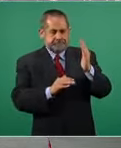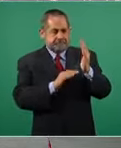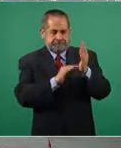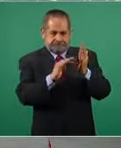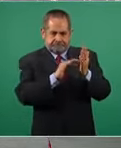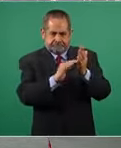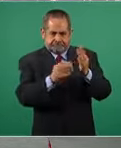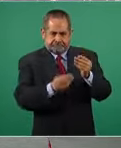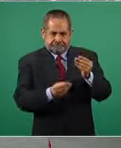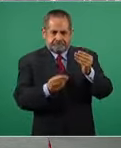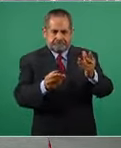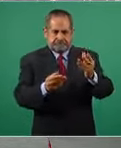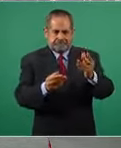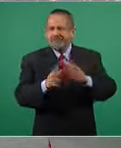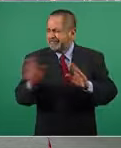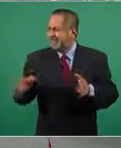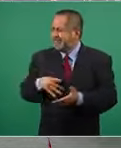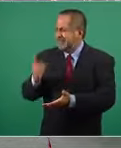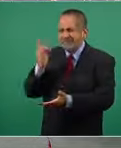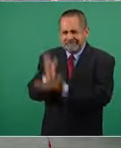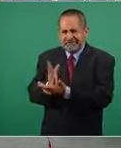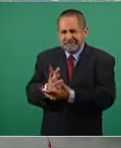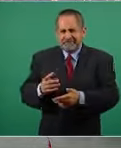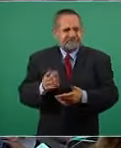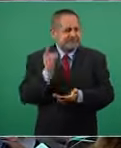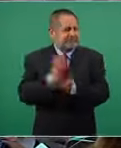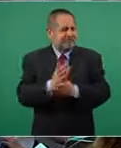de una vez, sí,